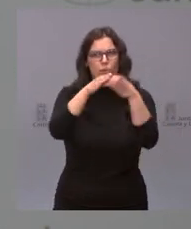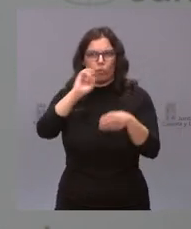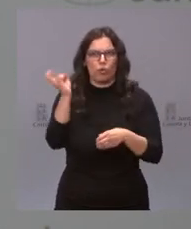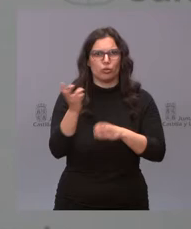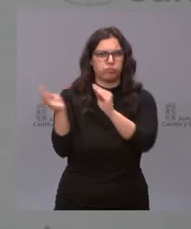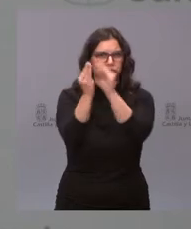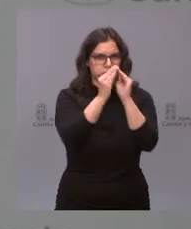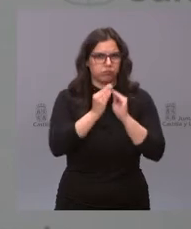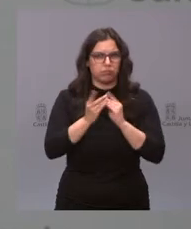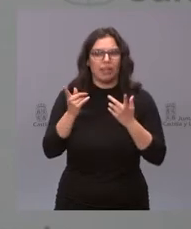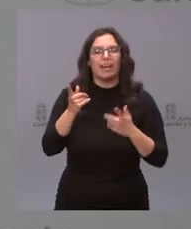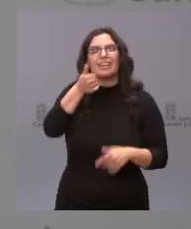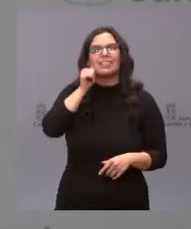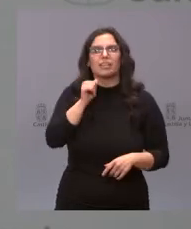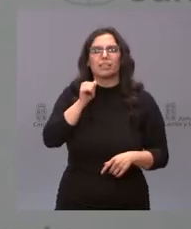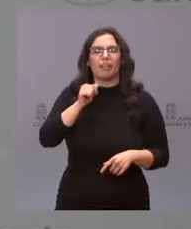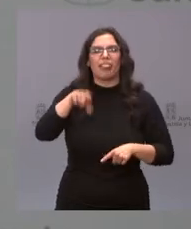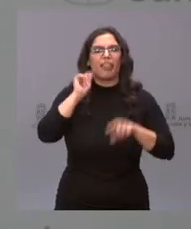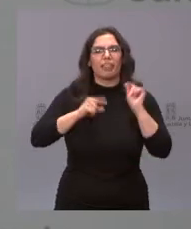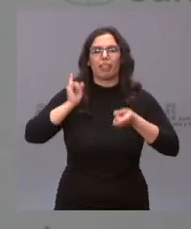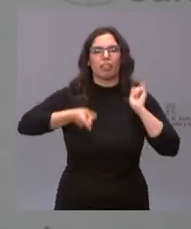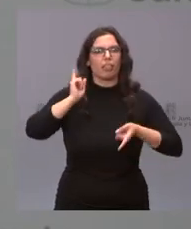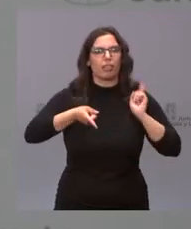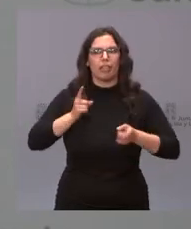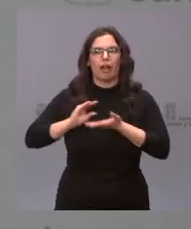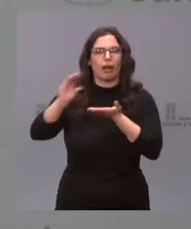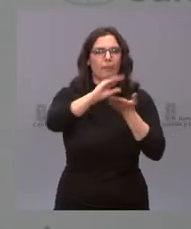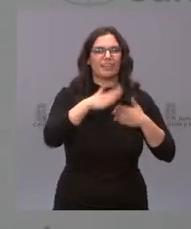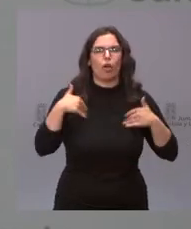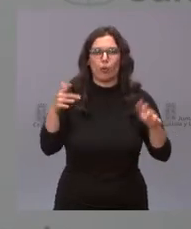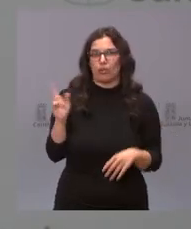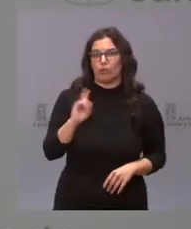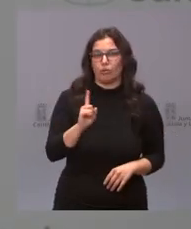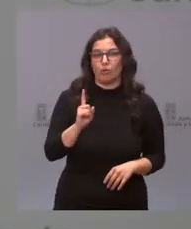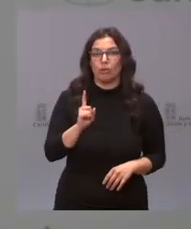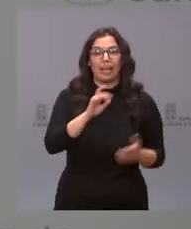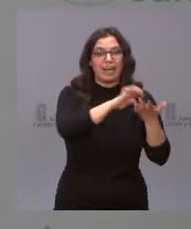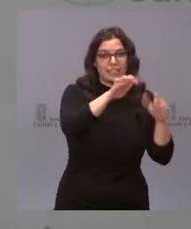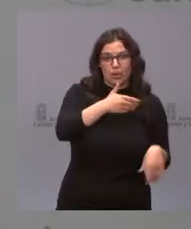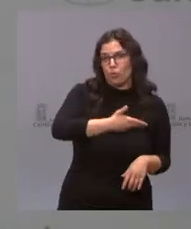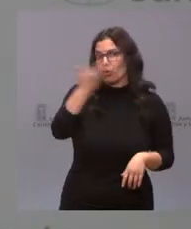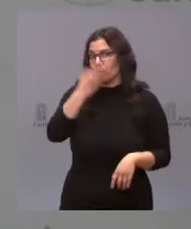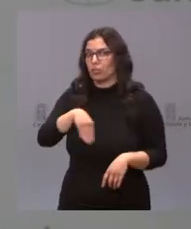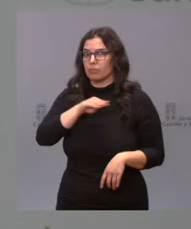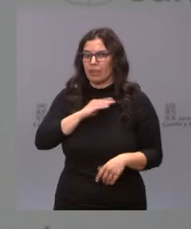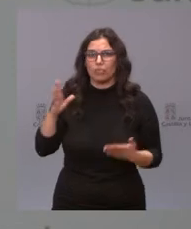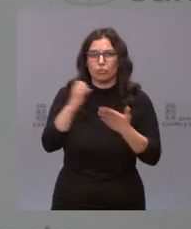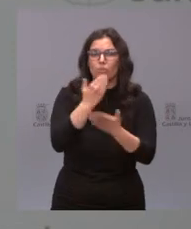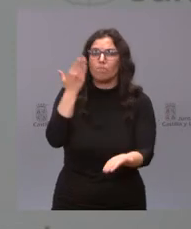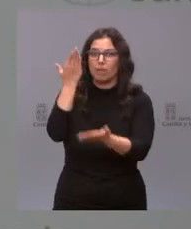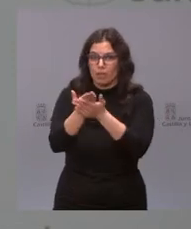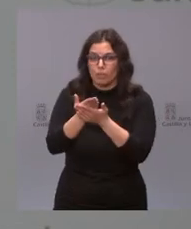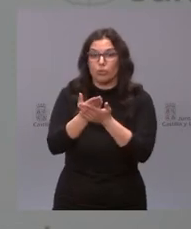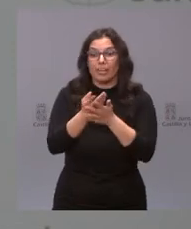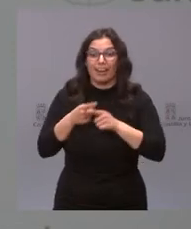Sánchez no puede repartir a dedo los fondos europeos. Desde Castilla y León, pero también desde el resto de España, pedimos que ese